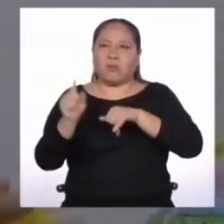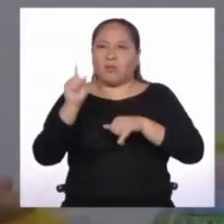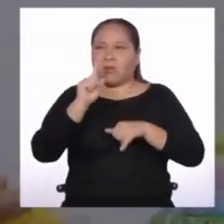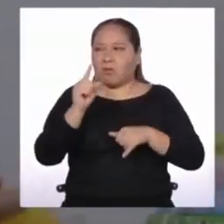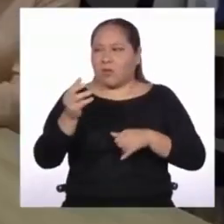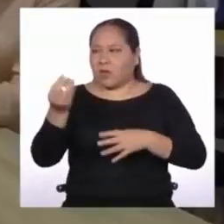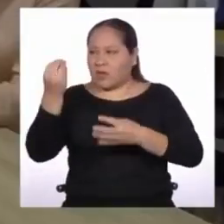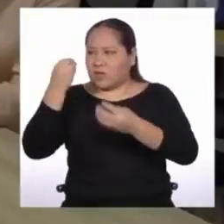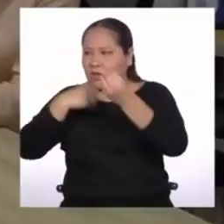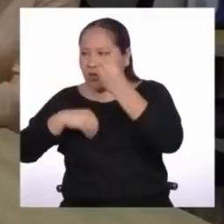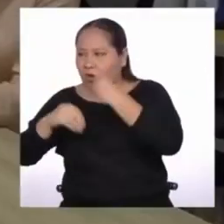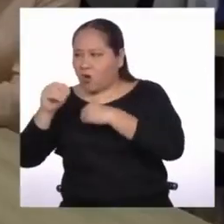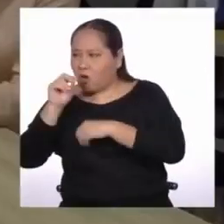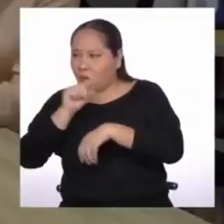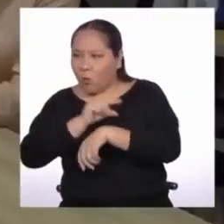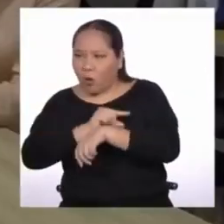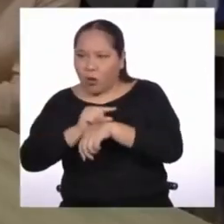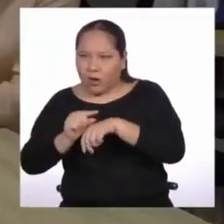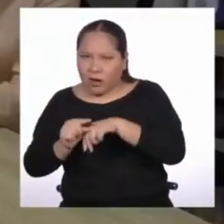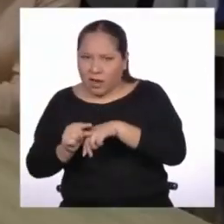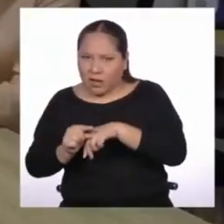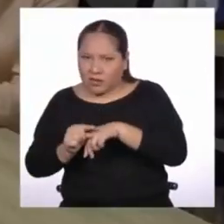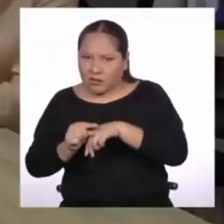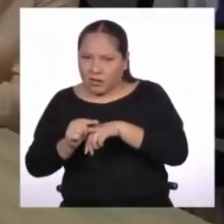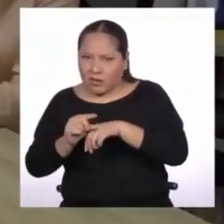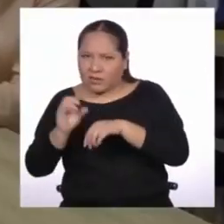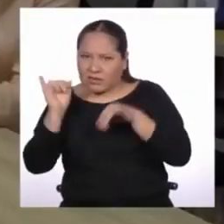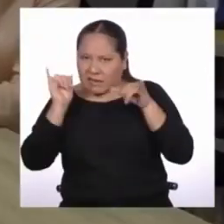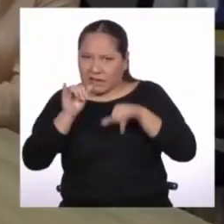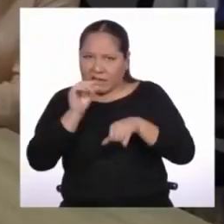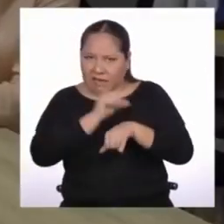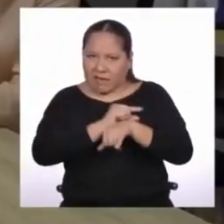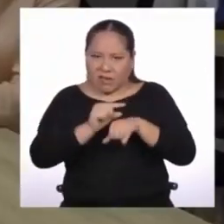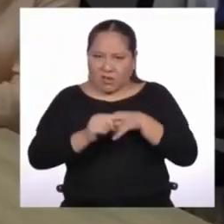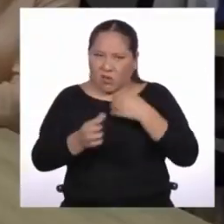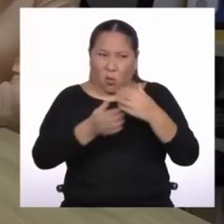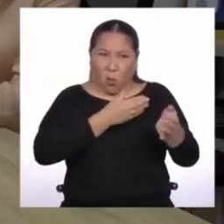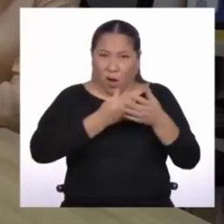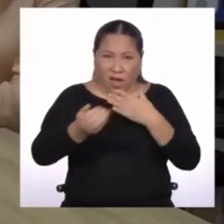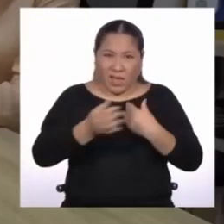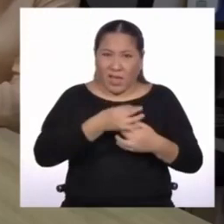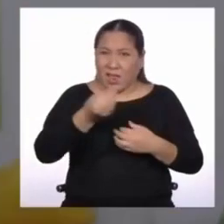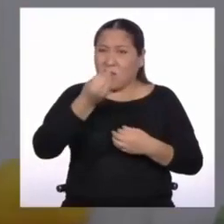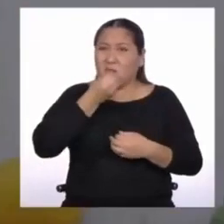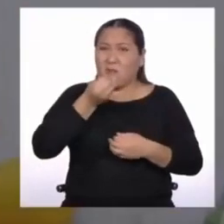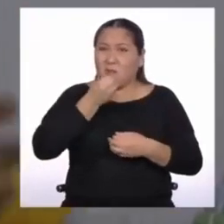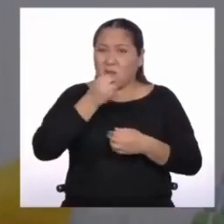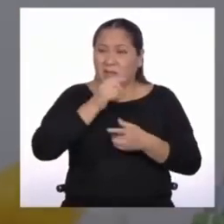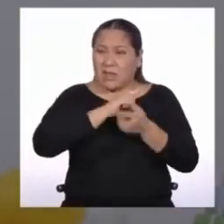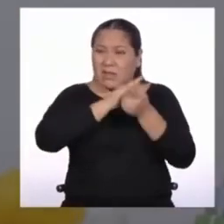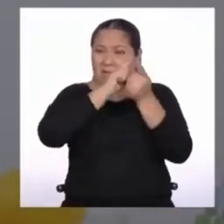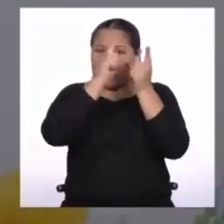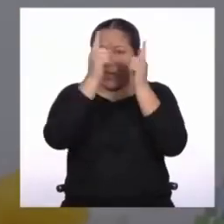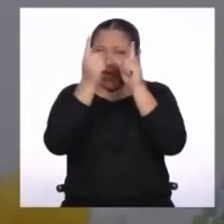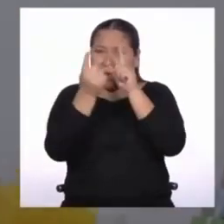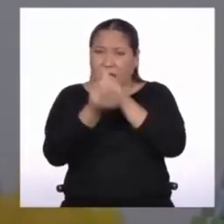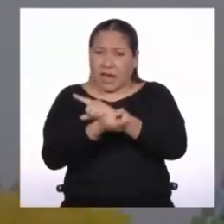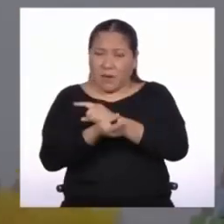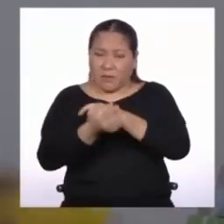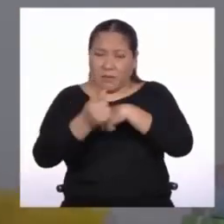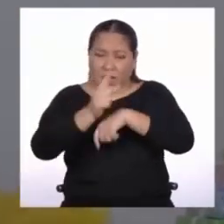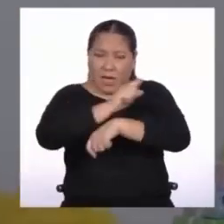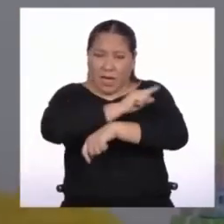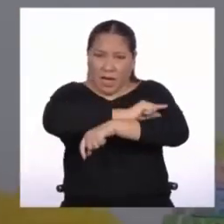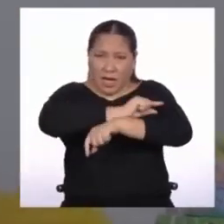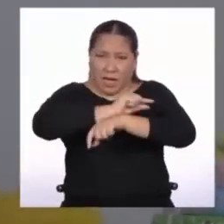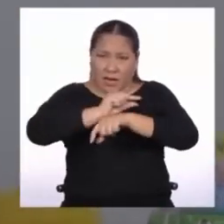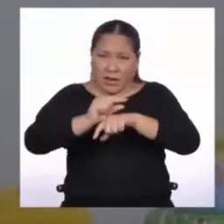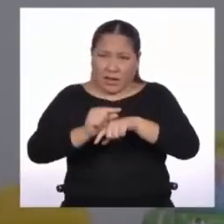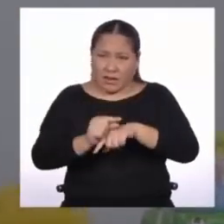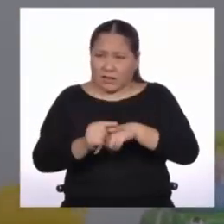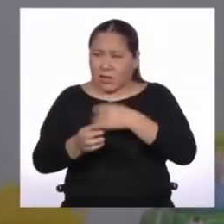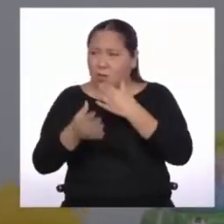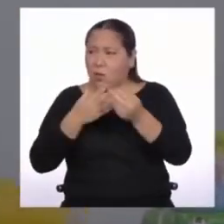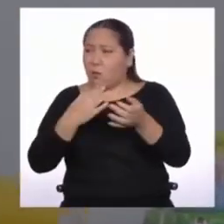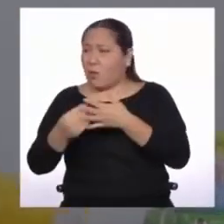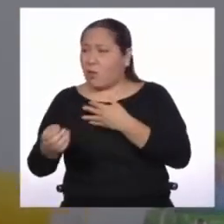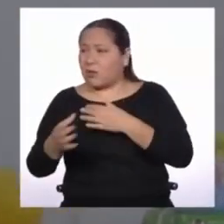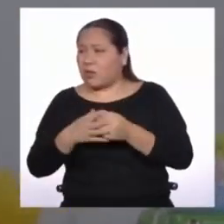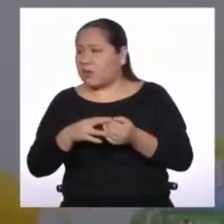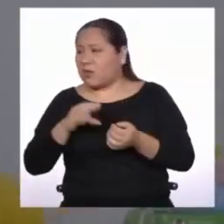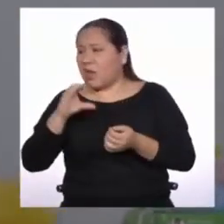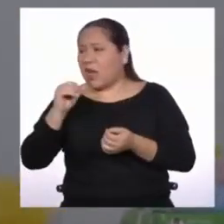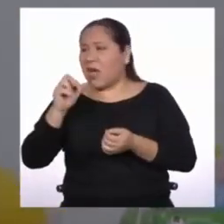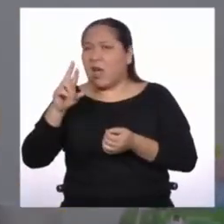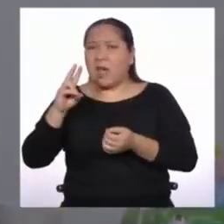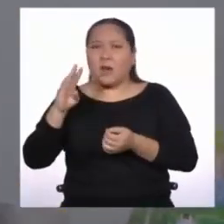se almacena grasa, sino que cualquier tipo de alimento, que obviamente se convierte en energía, se va a almacenar como grasa. Ya sean carbohidratos, ya